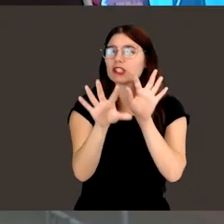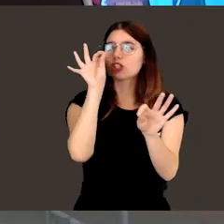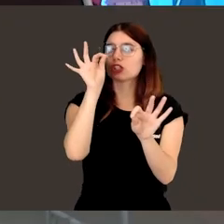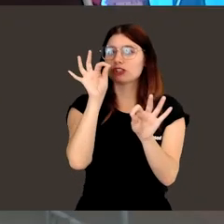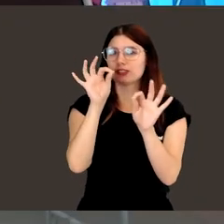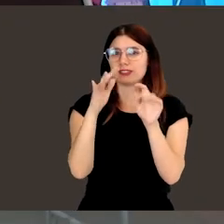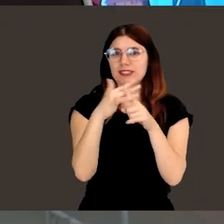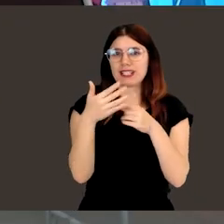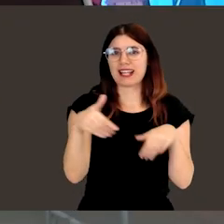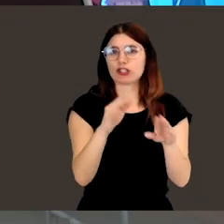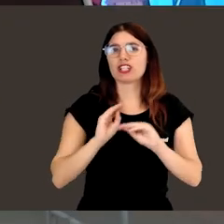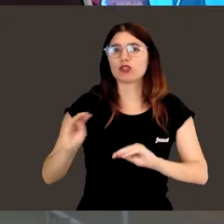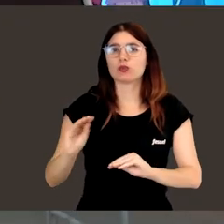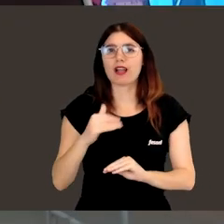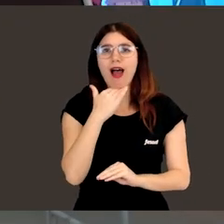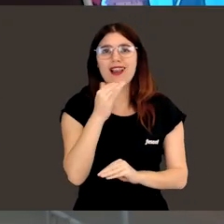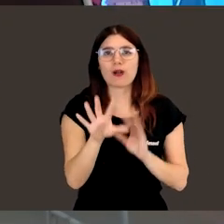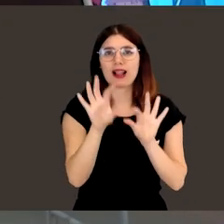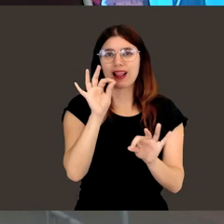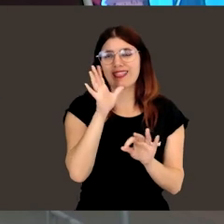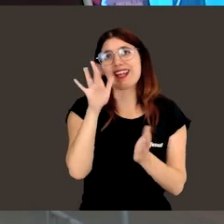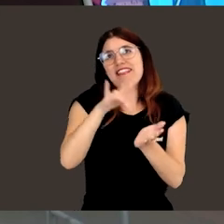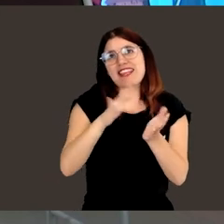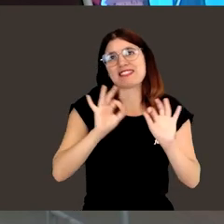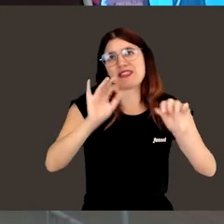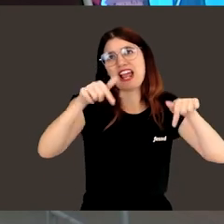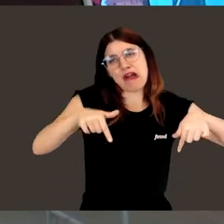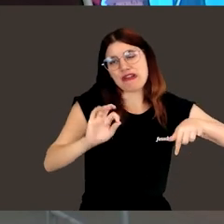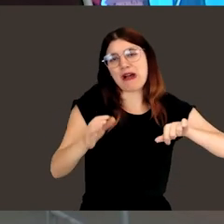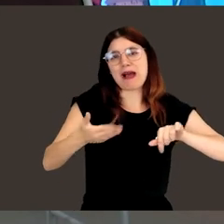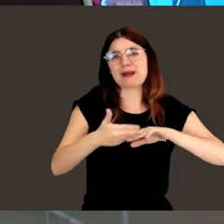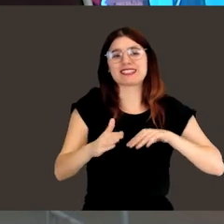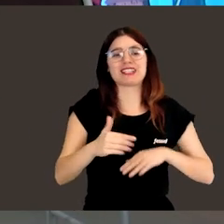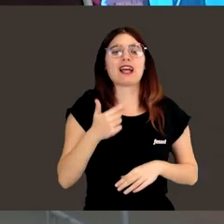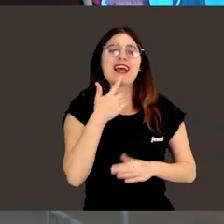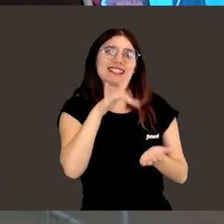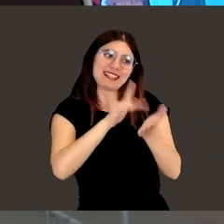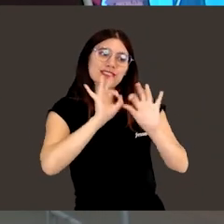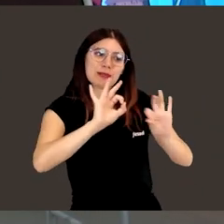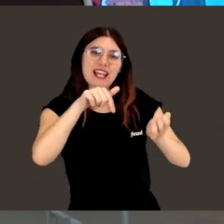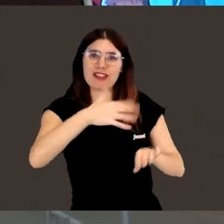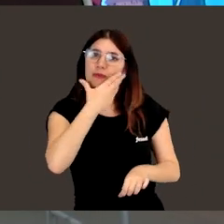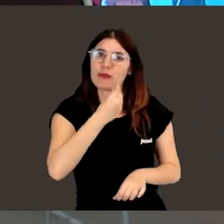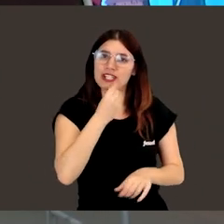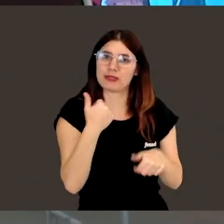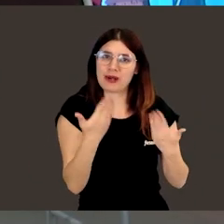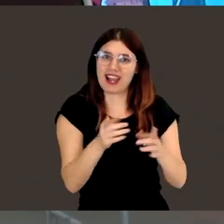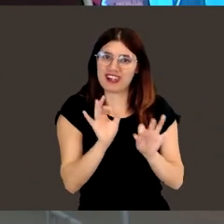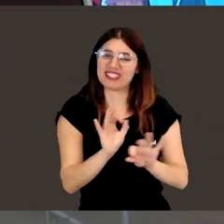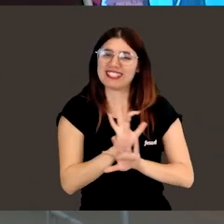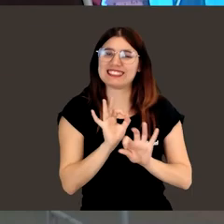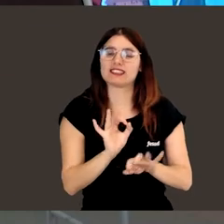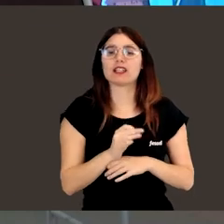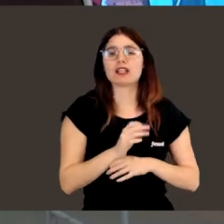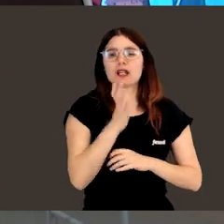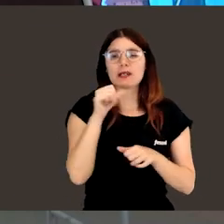concreto, María, de la trayectoria, más allá del día especial de hoy, claro? Bueno, el día especial de hoy es que ha sido muy bonito, ha sido